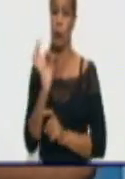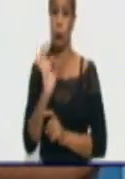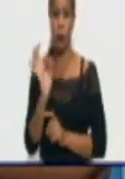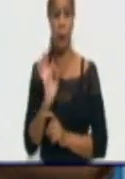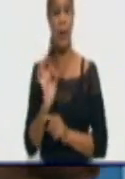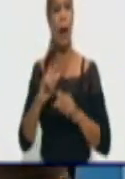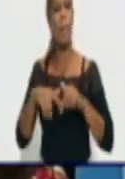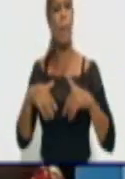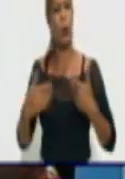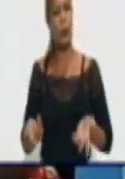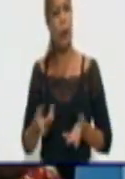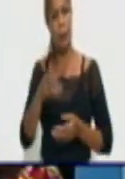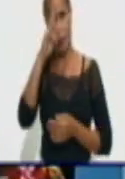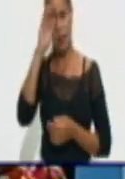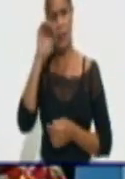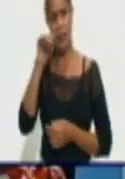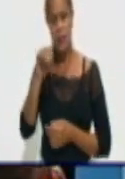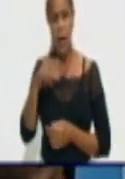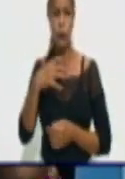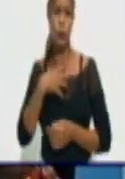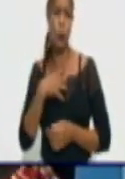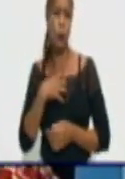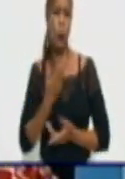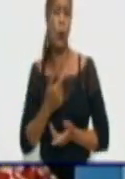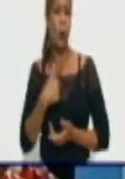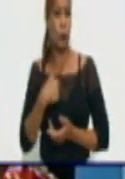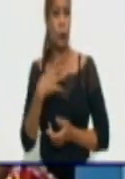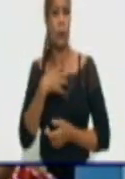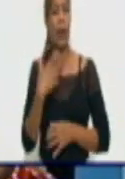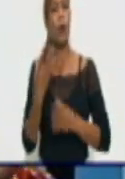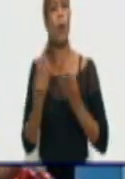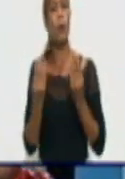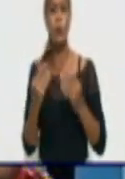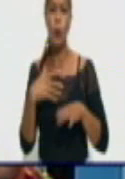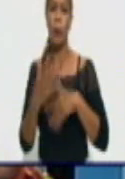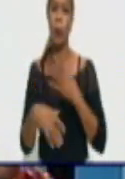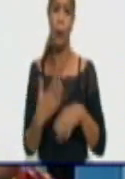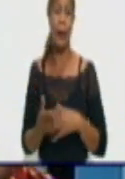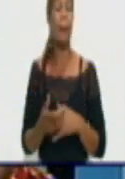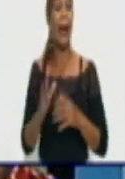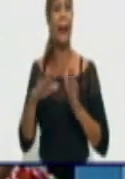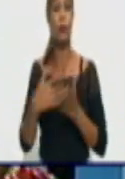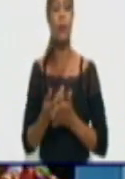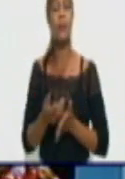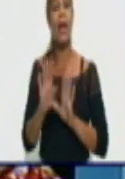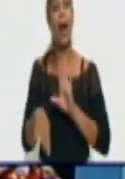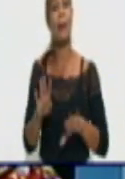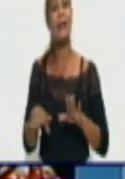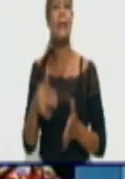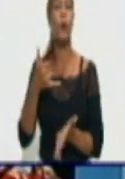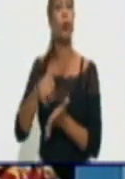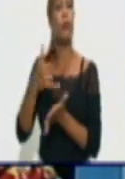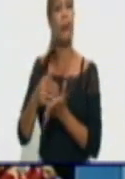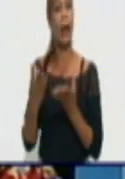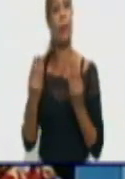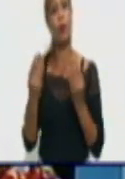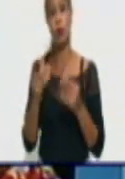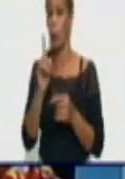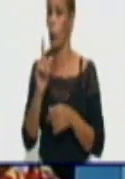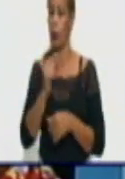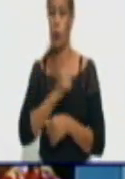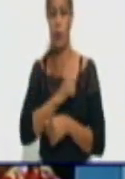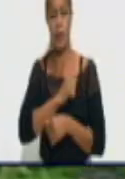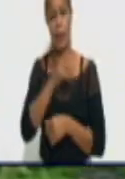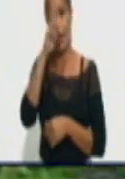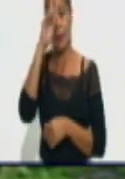ingresar? Yo tengo tal problema. Es decir, argumentar una serie de justificaciones para no ingresarse. Realmente